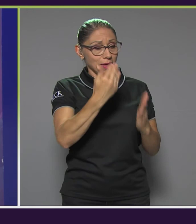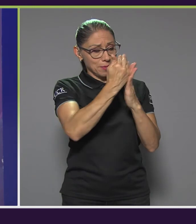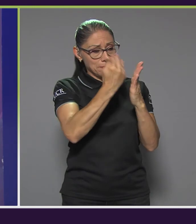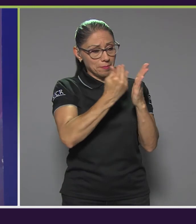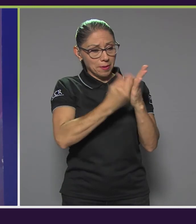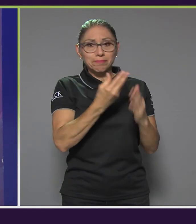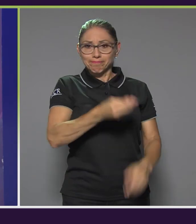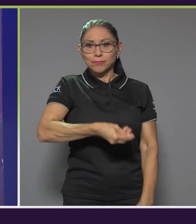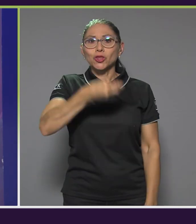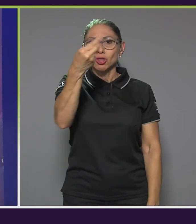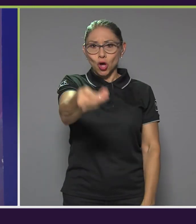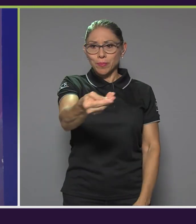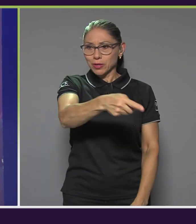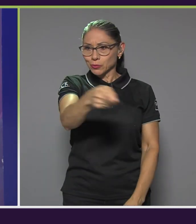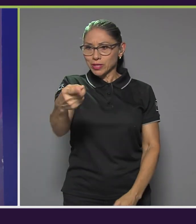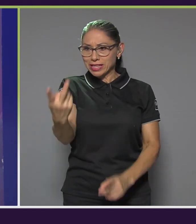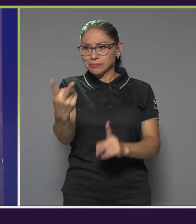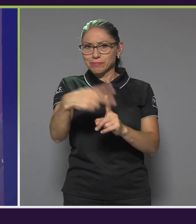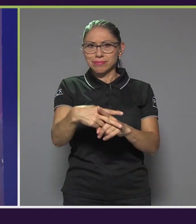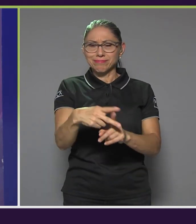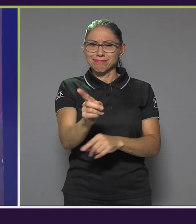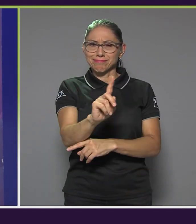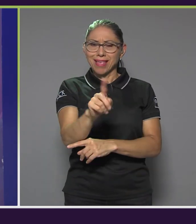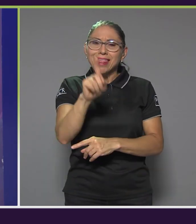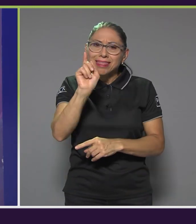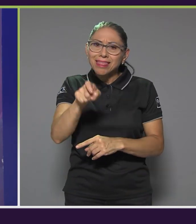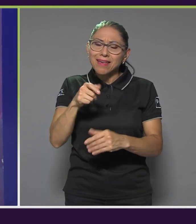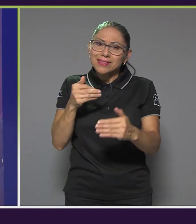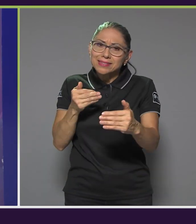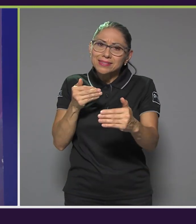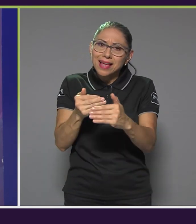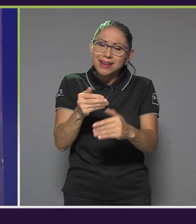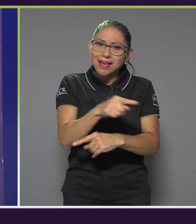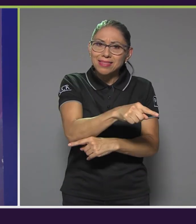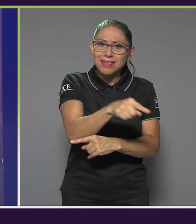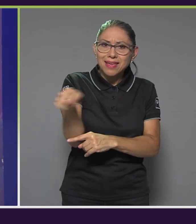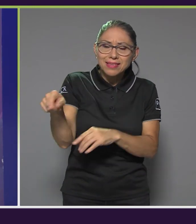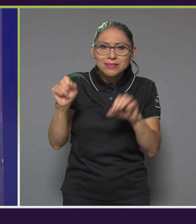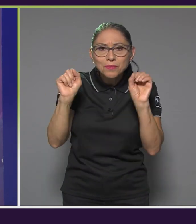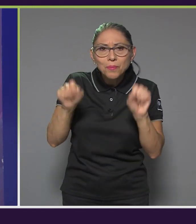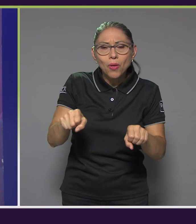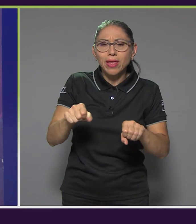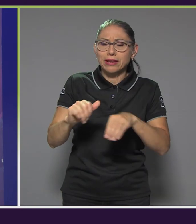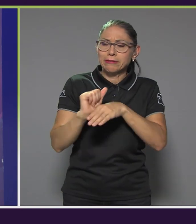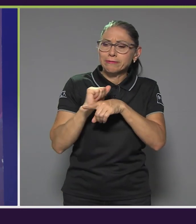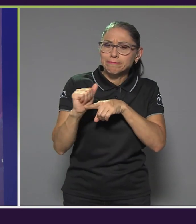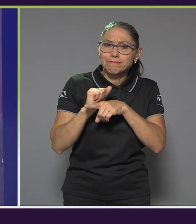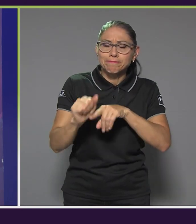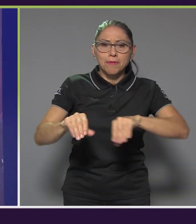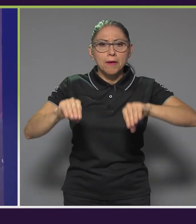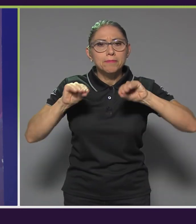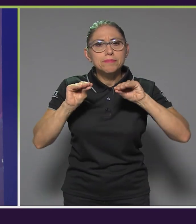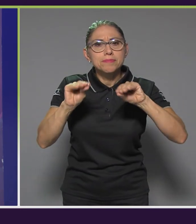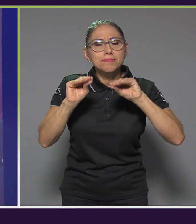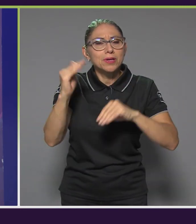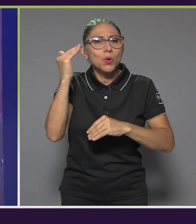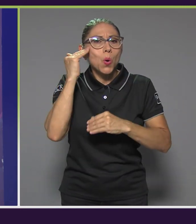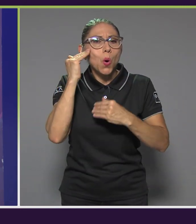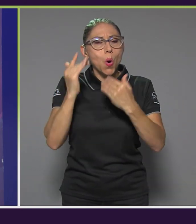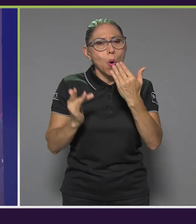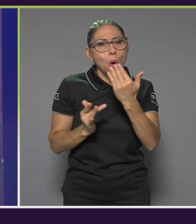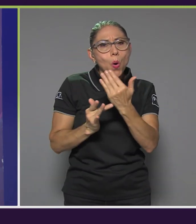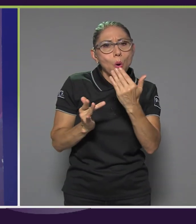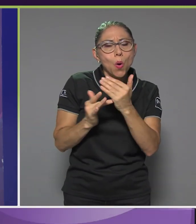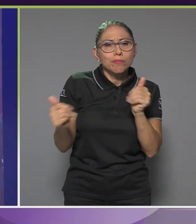iniciativa, sino que lo que hay que hacer es estar ahí cerca de ellas para poder brindarles conocimientos técnicos, acompañamiento,